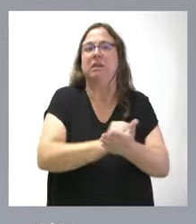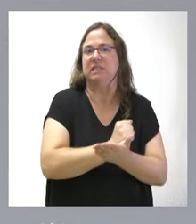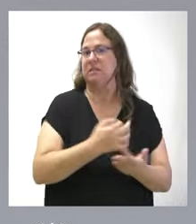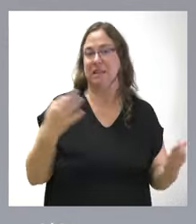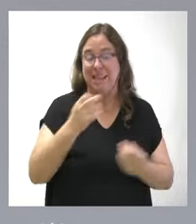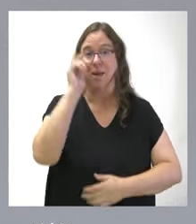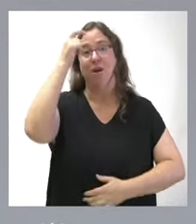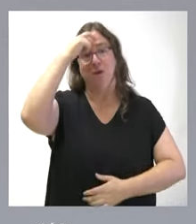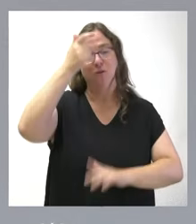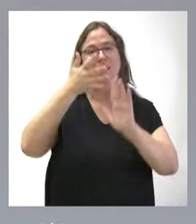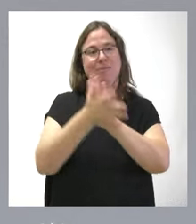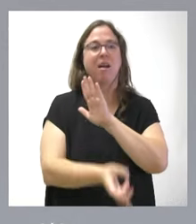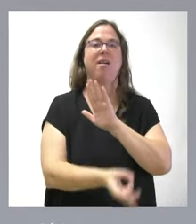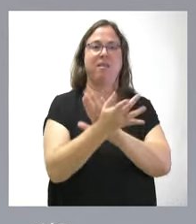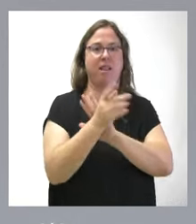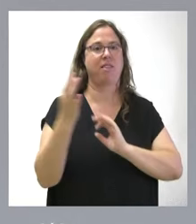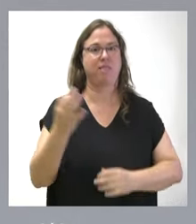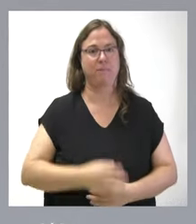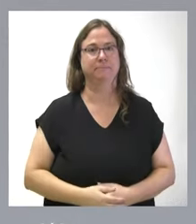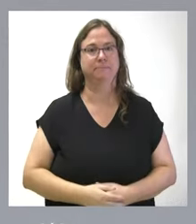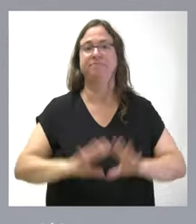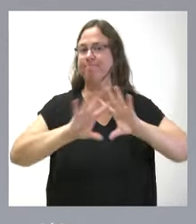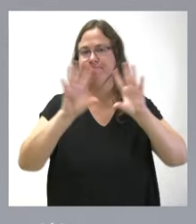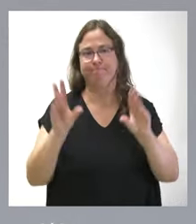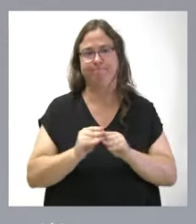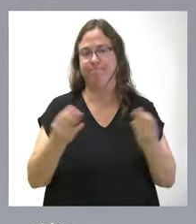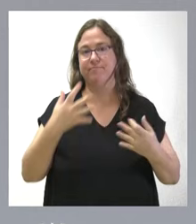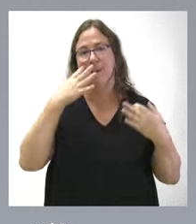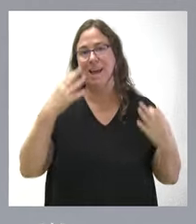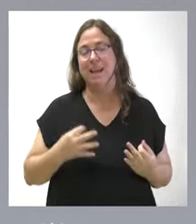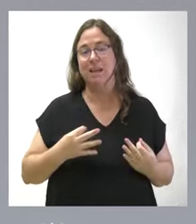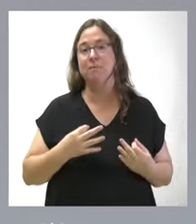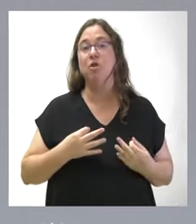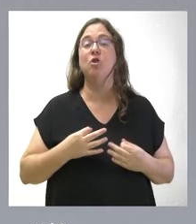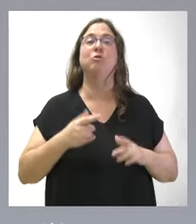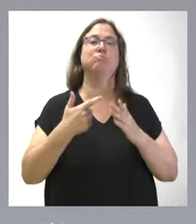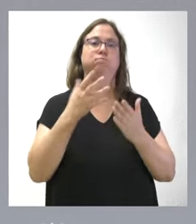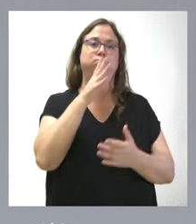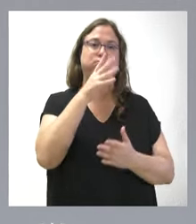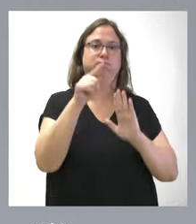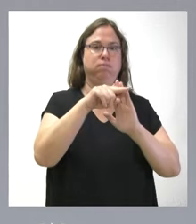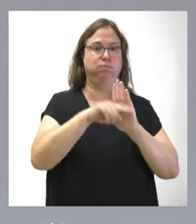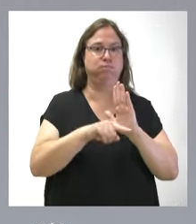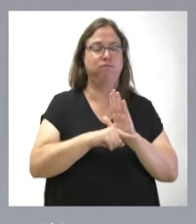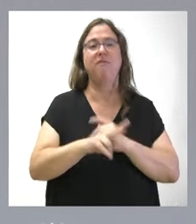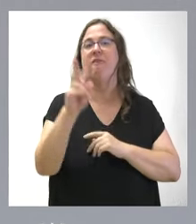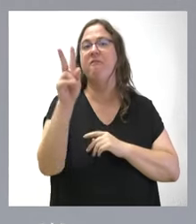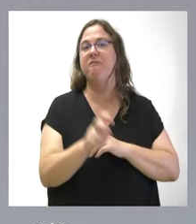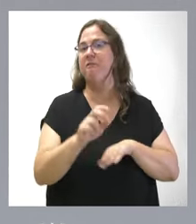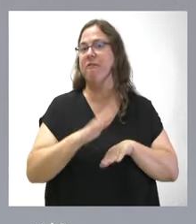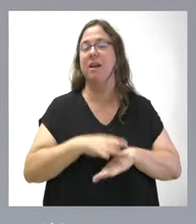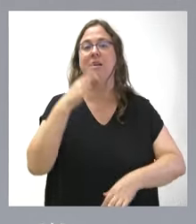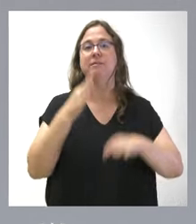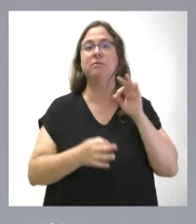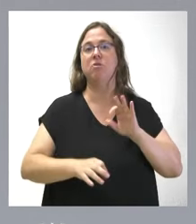la propia ley y crearlo. En definitiva, creemos que el conjunto de estos argumentos servirán para que el Tribunal